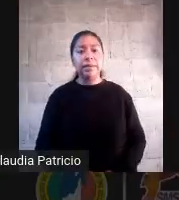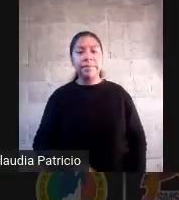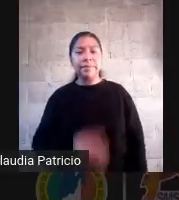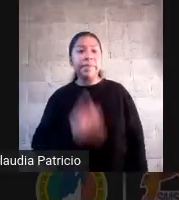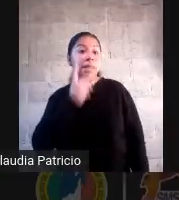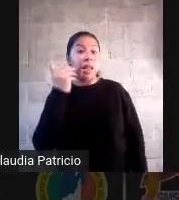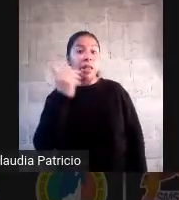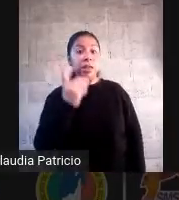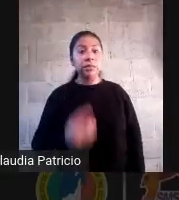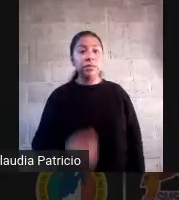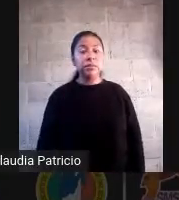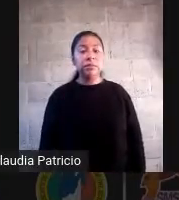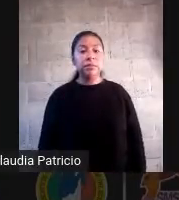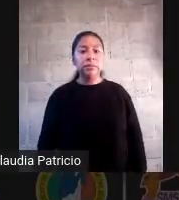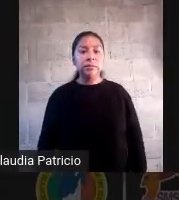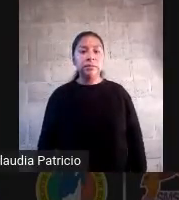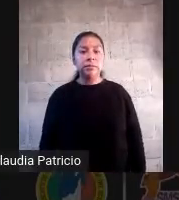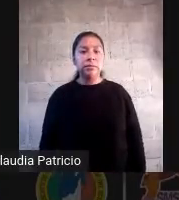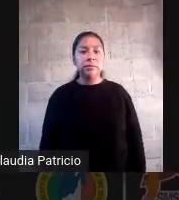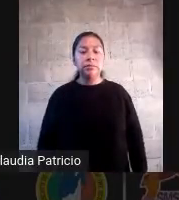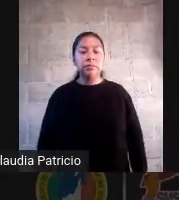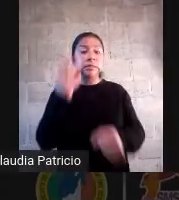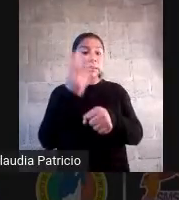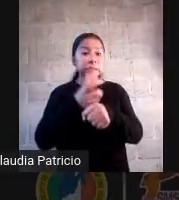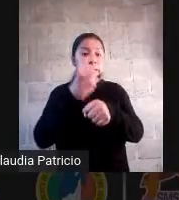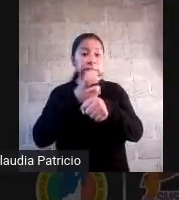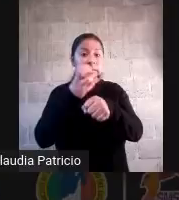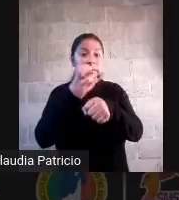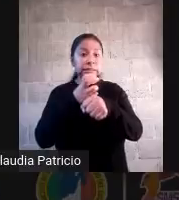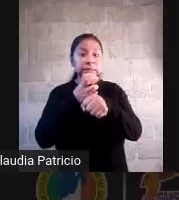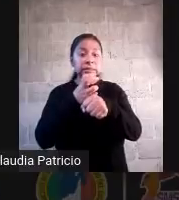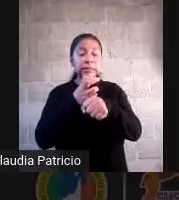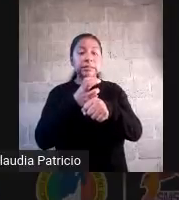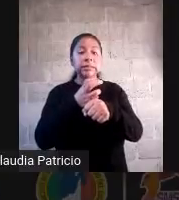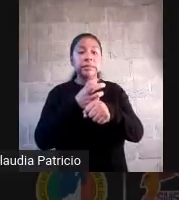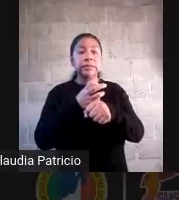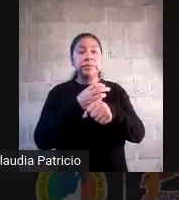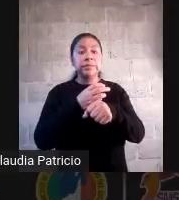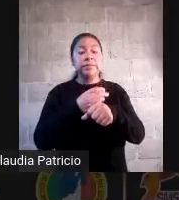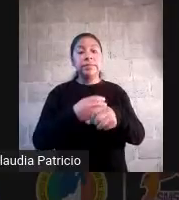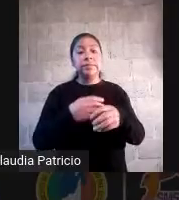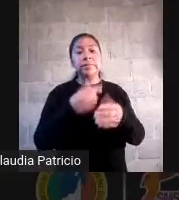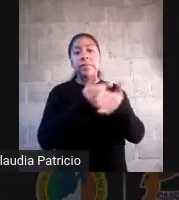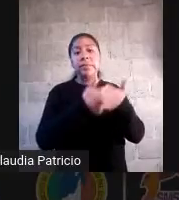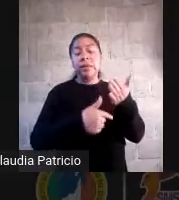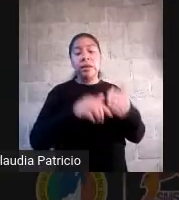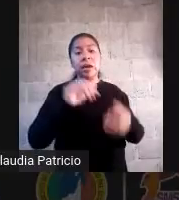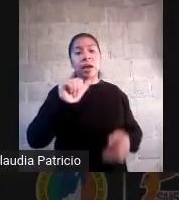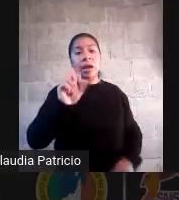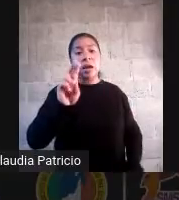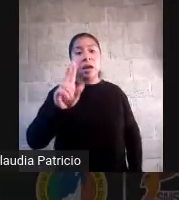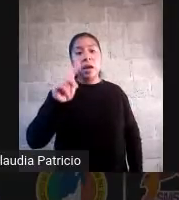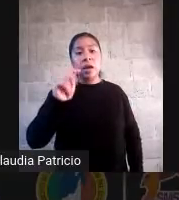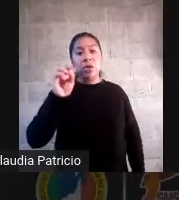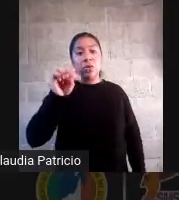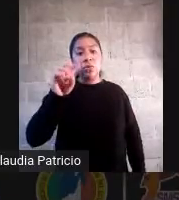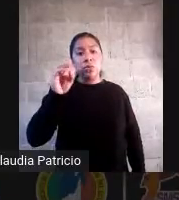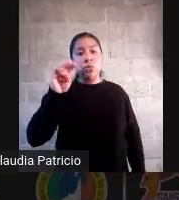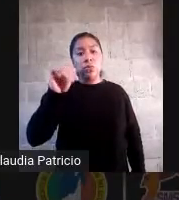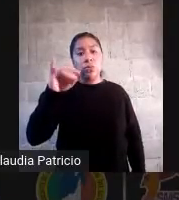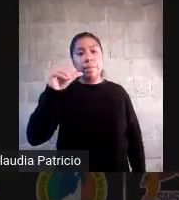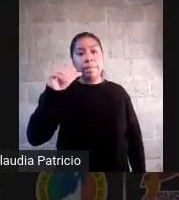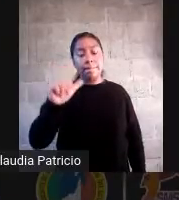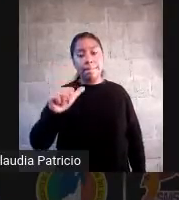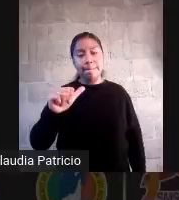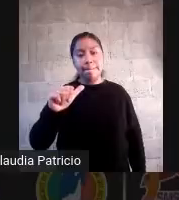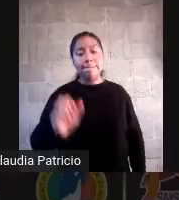el tercer componente del modelo educativo que hablaba de la autonomía curricular y que se estuvo desarrollando a partir de los